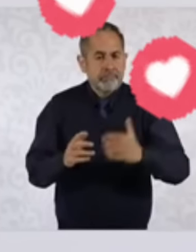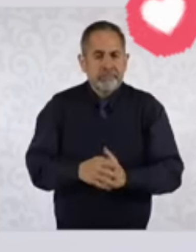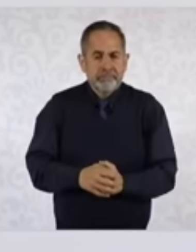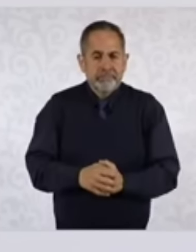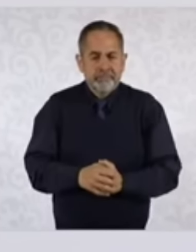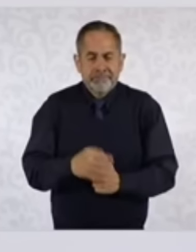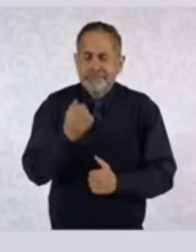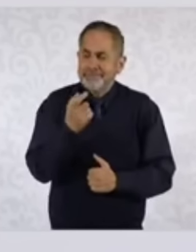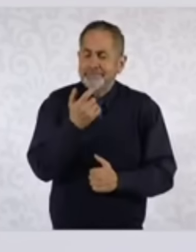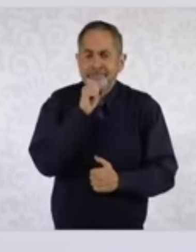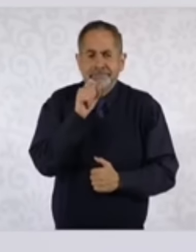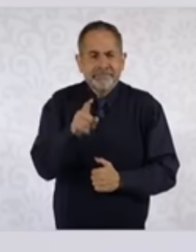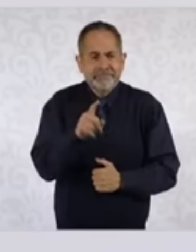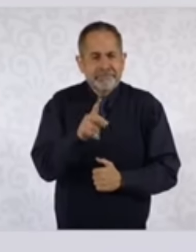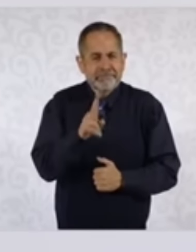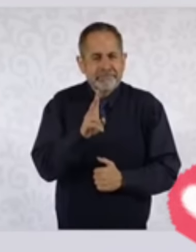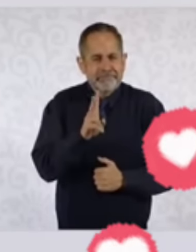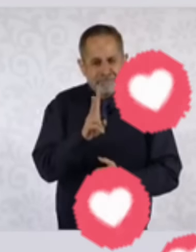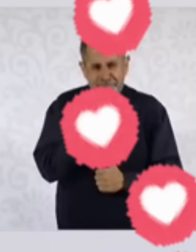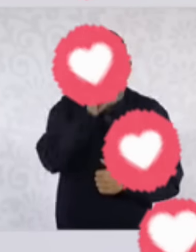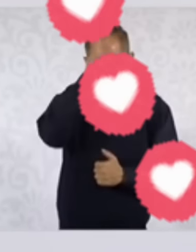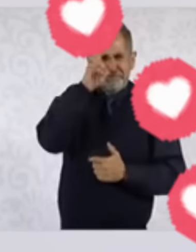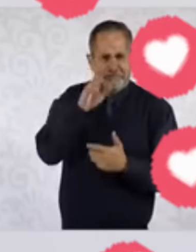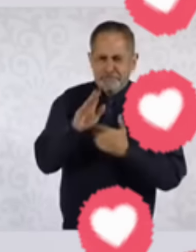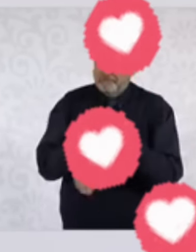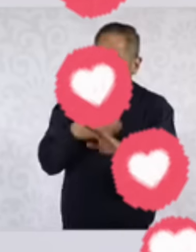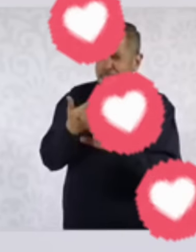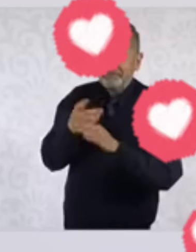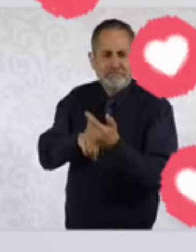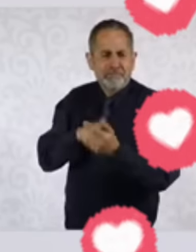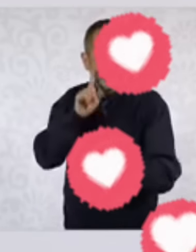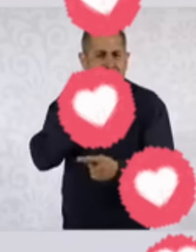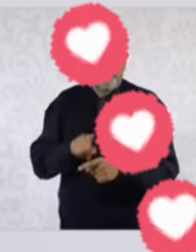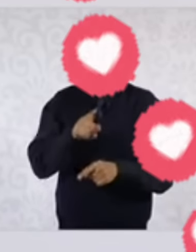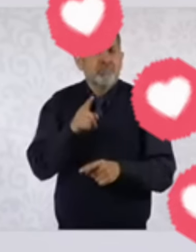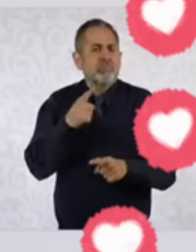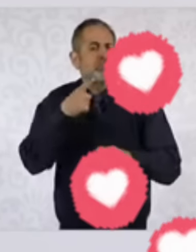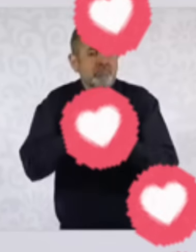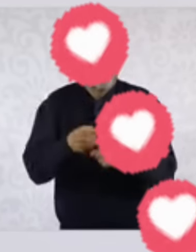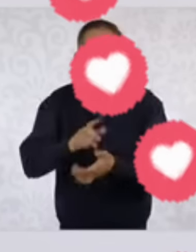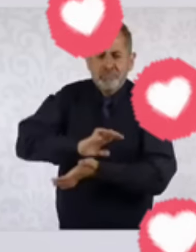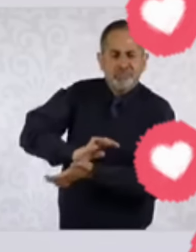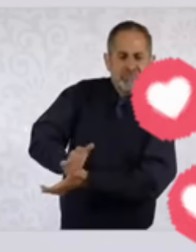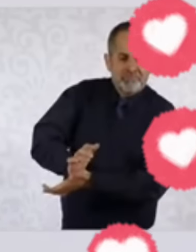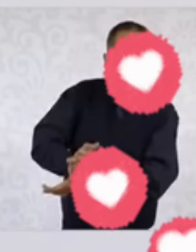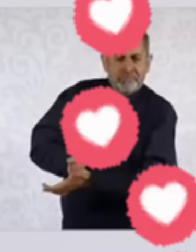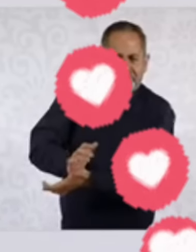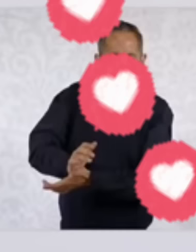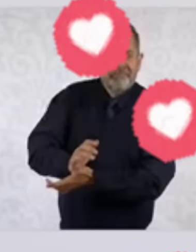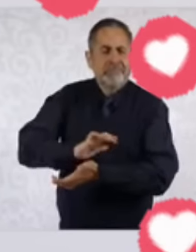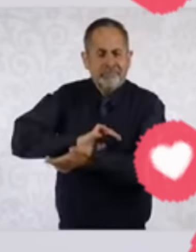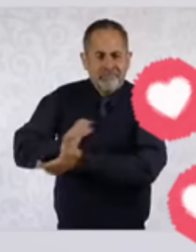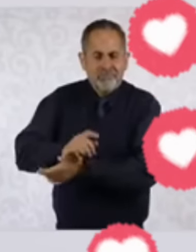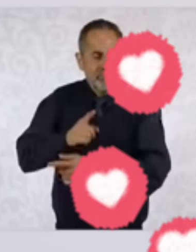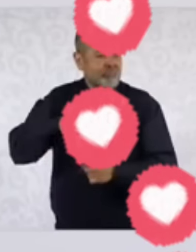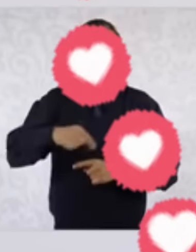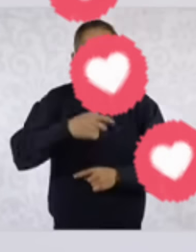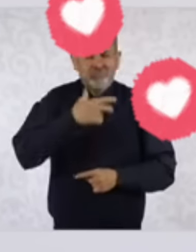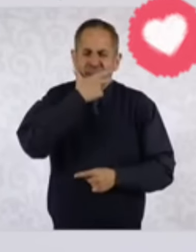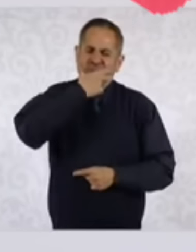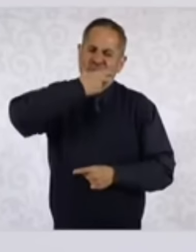violencia contra la mujer, viene de la discriminación, del machismo.